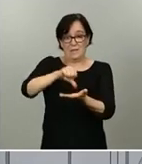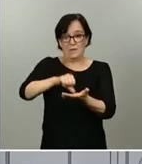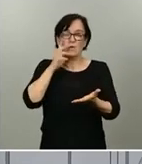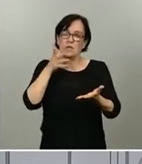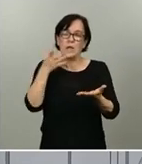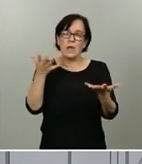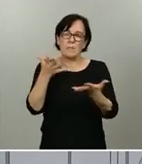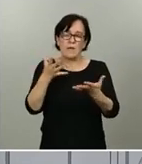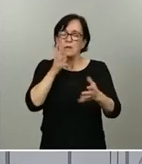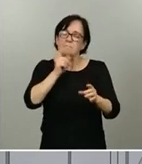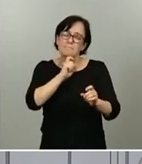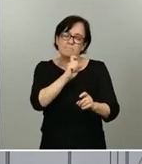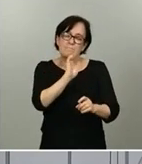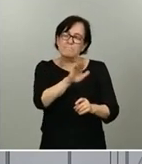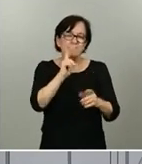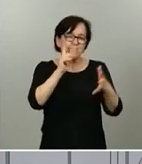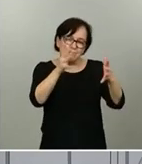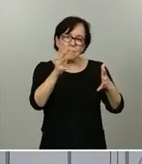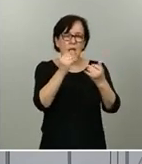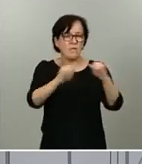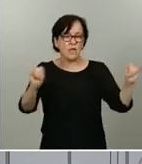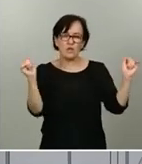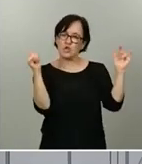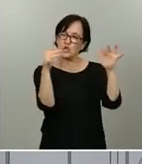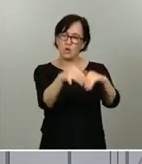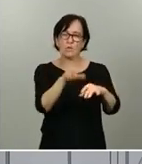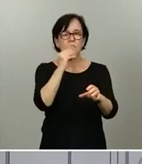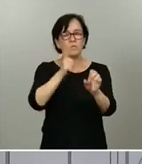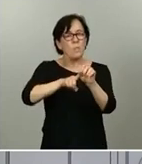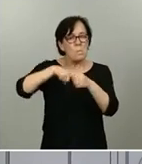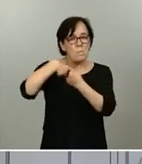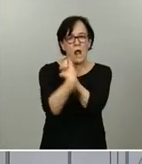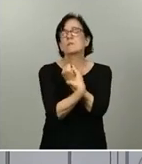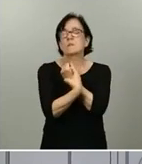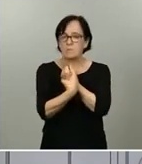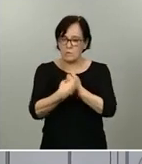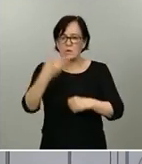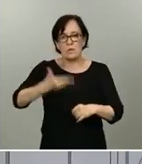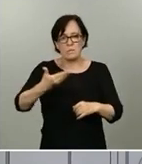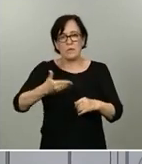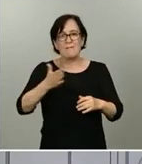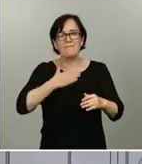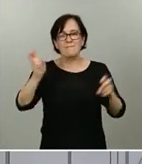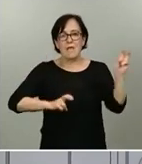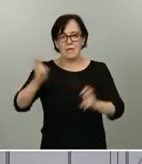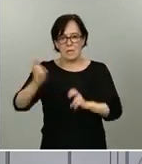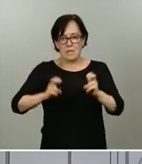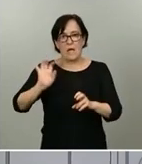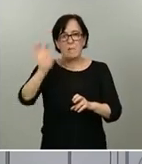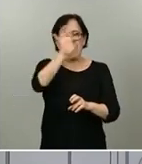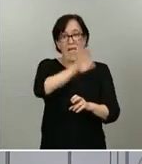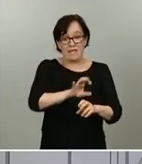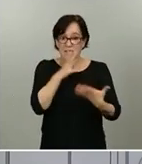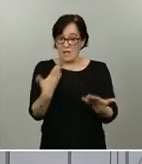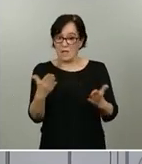celebración de un evento en el que iba a haber participación muy importante de personas procedentes de países que en aquel momento se